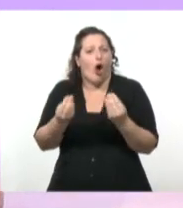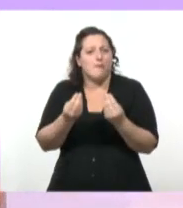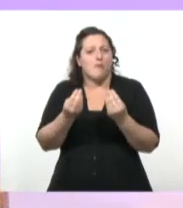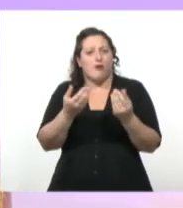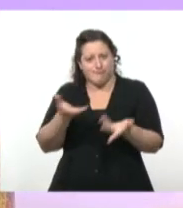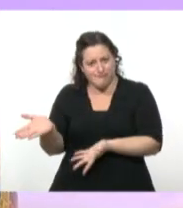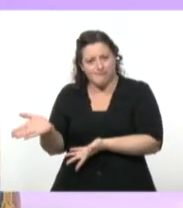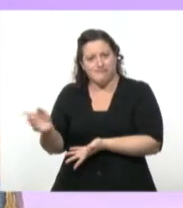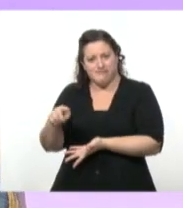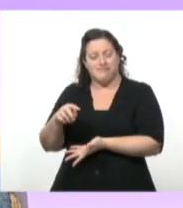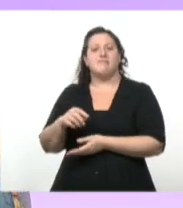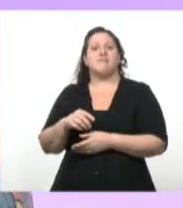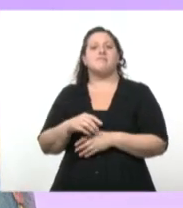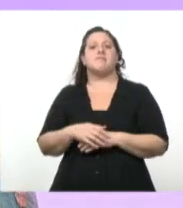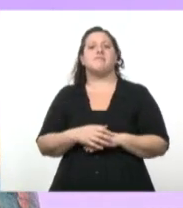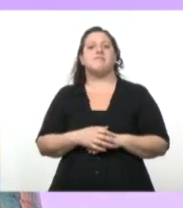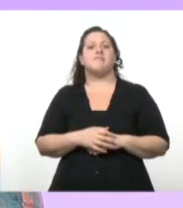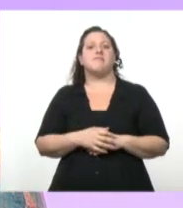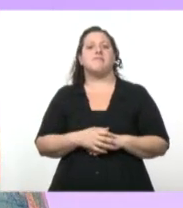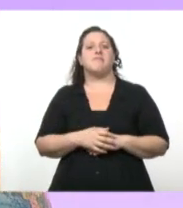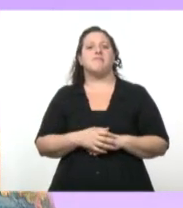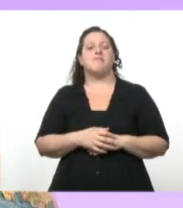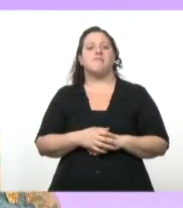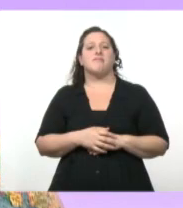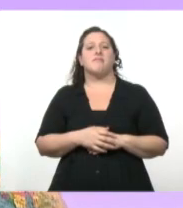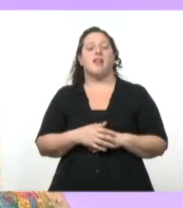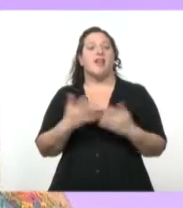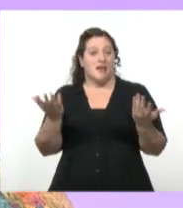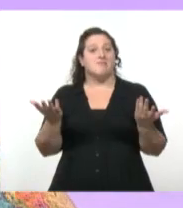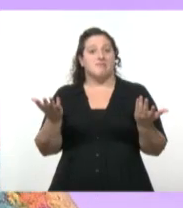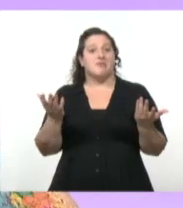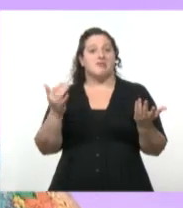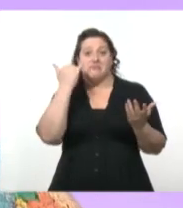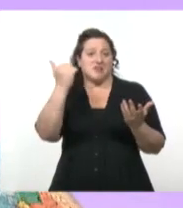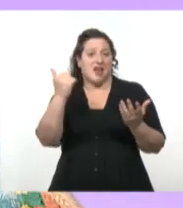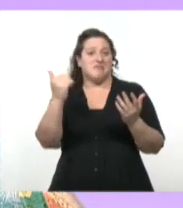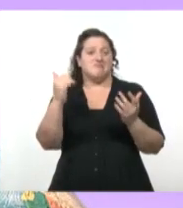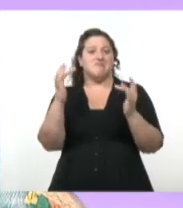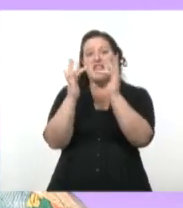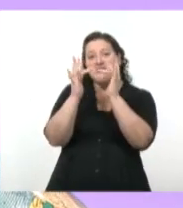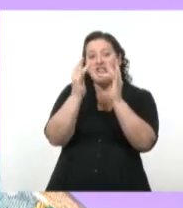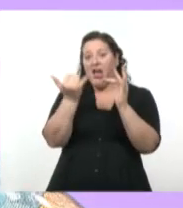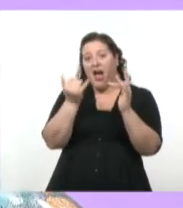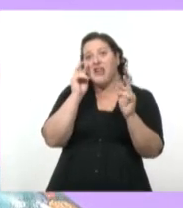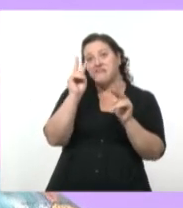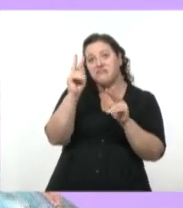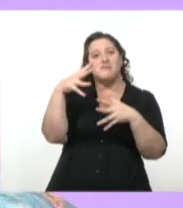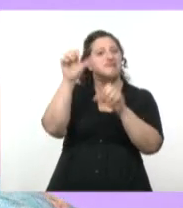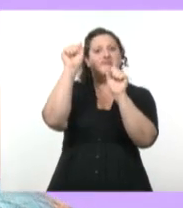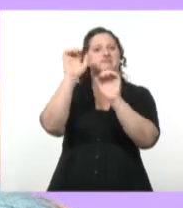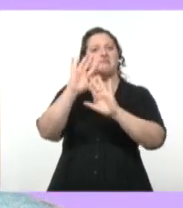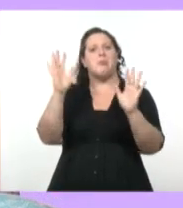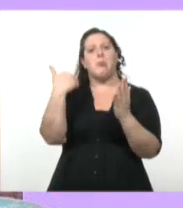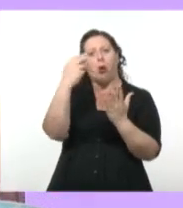.seguimoseducando.gov.ar Que está subido ahí mucho de este material, de estos